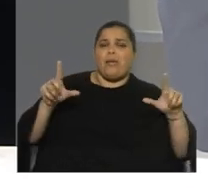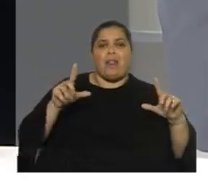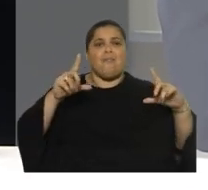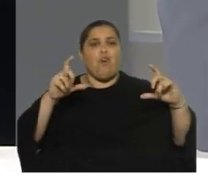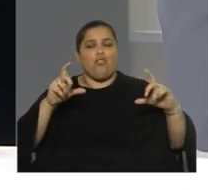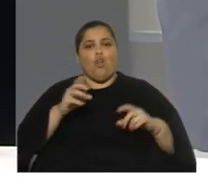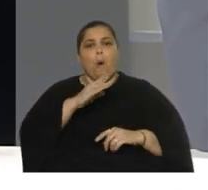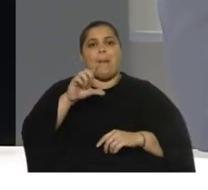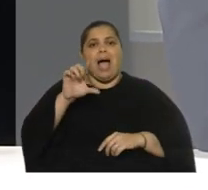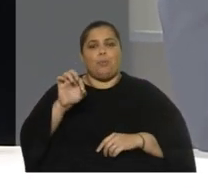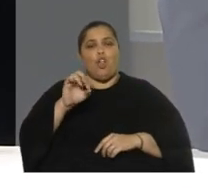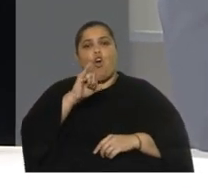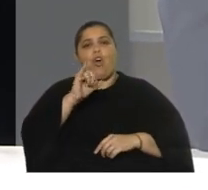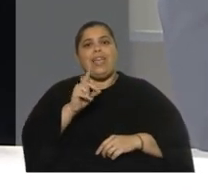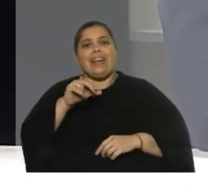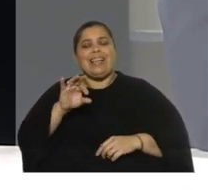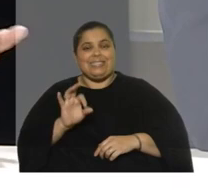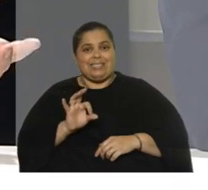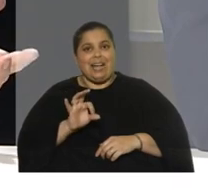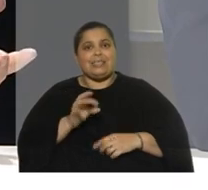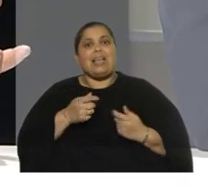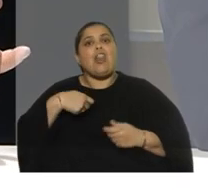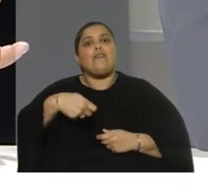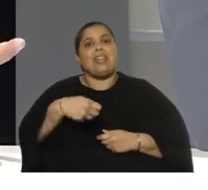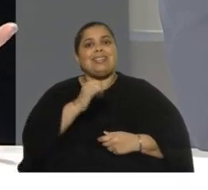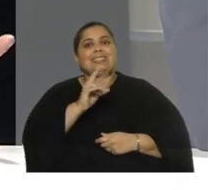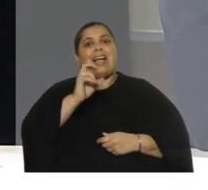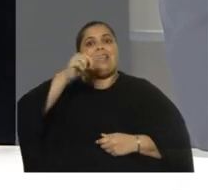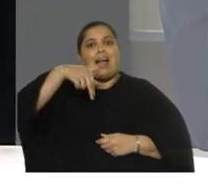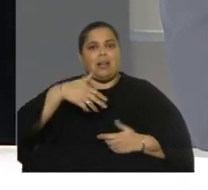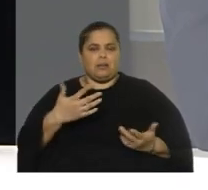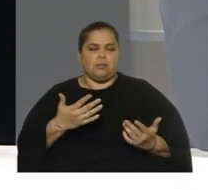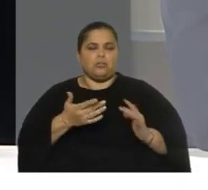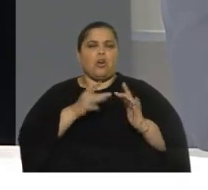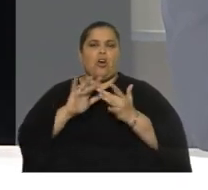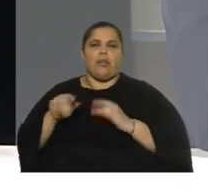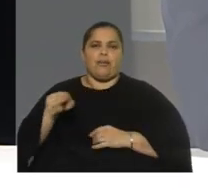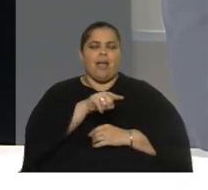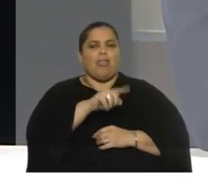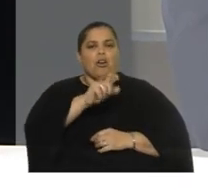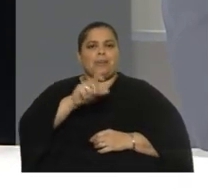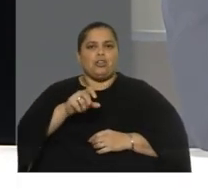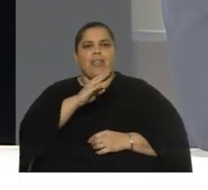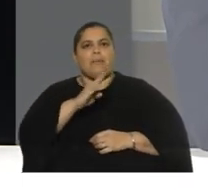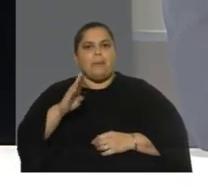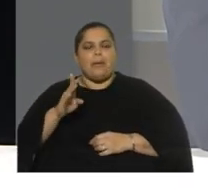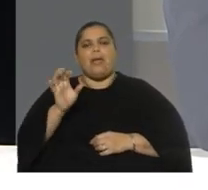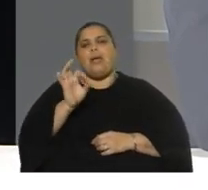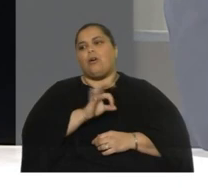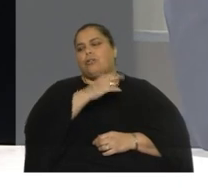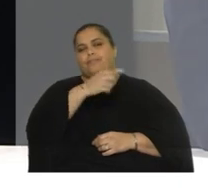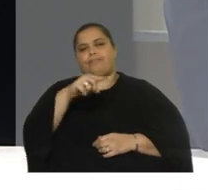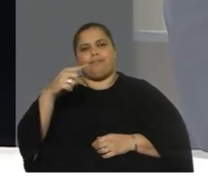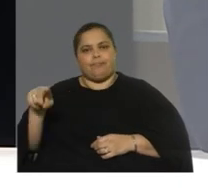Iglesias que también me dijeron que era falso que lo financierán. Por favor estoy conectada con gente del PP con Isabel Díaz Ayuso